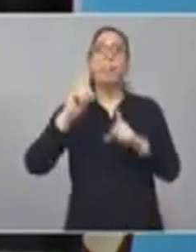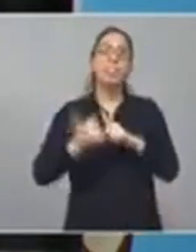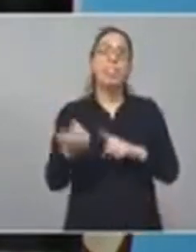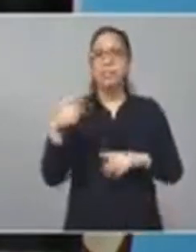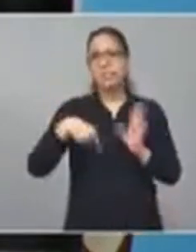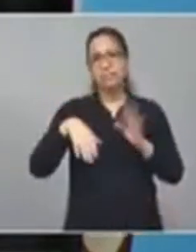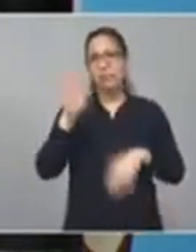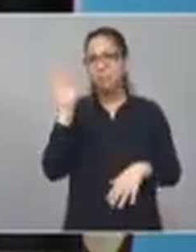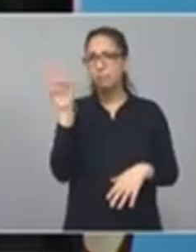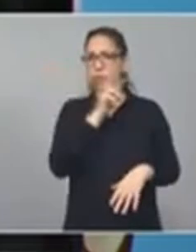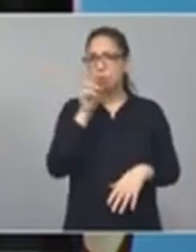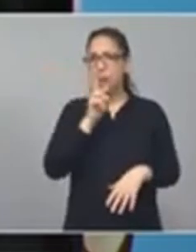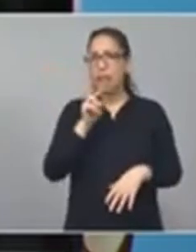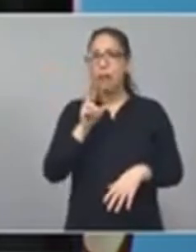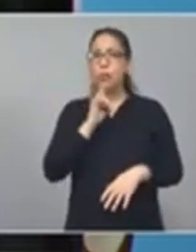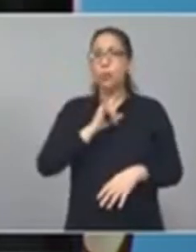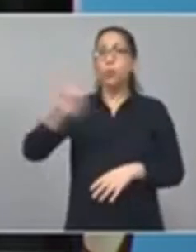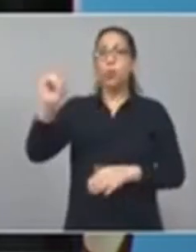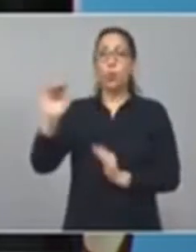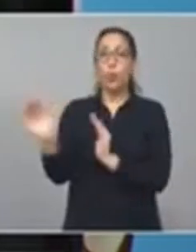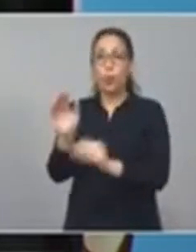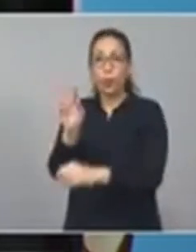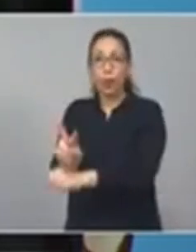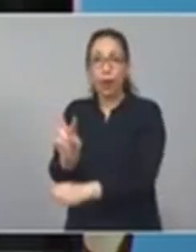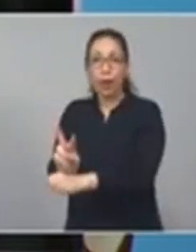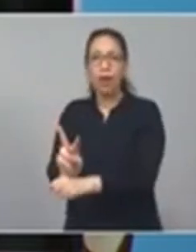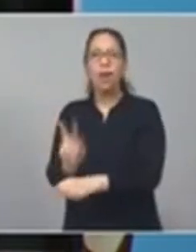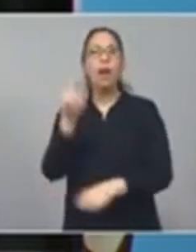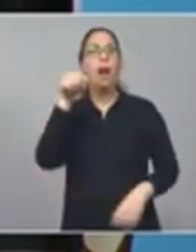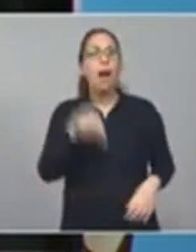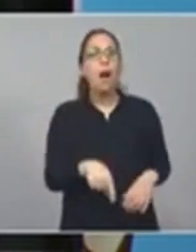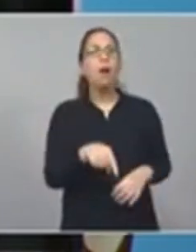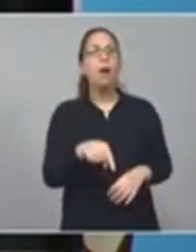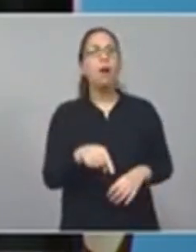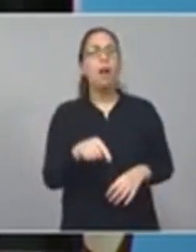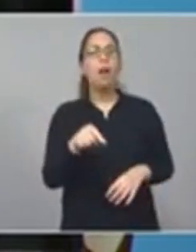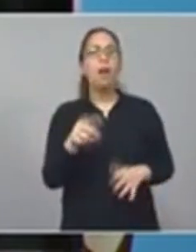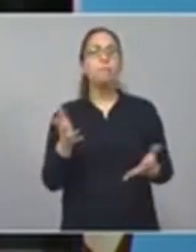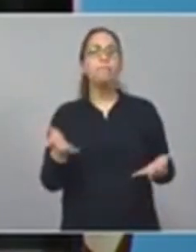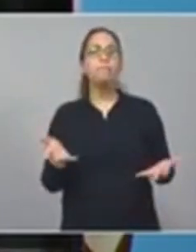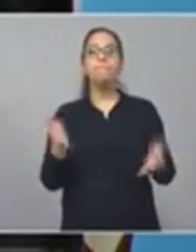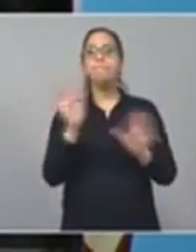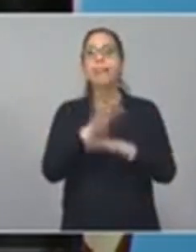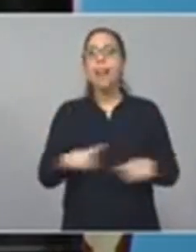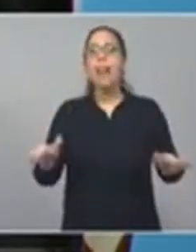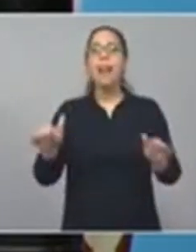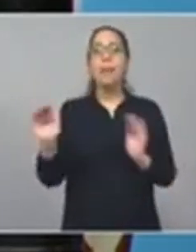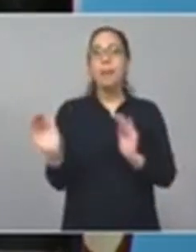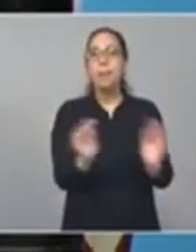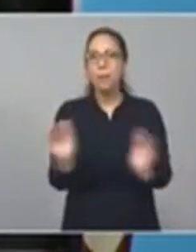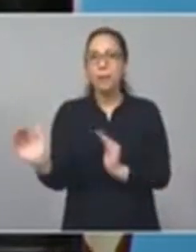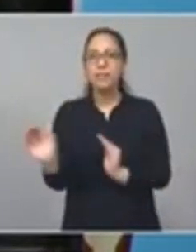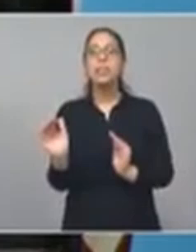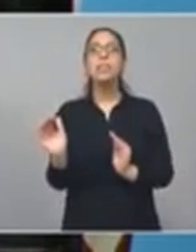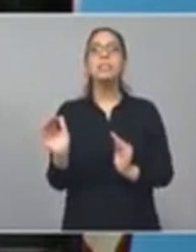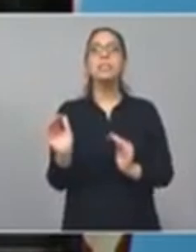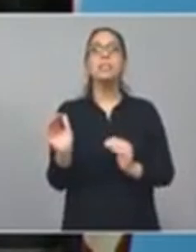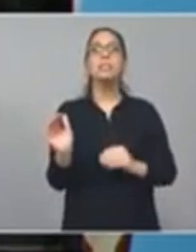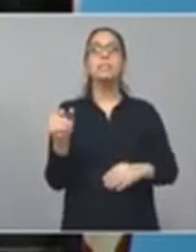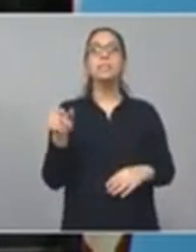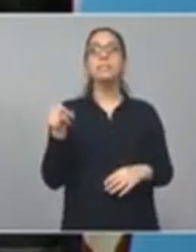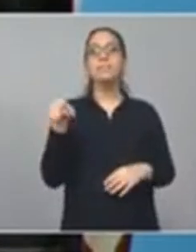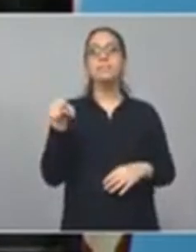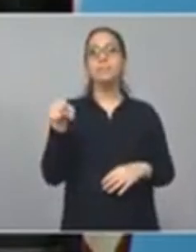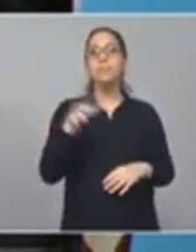veíamos con esas familias como los nenes y las nenas de allí,